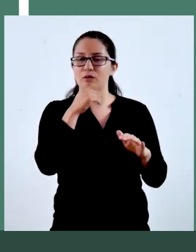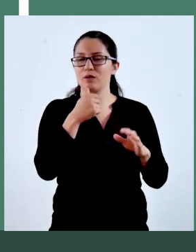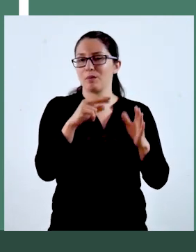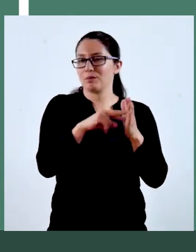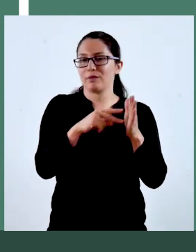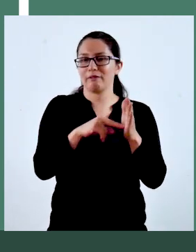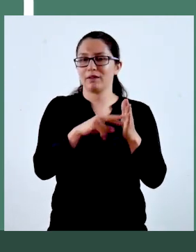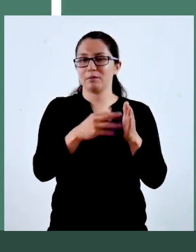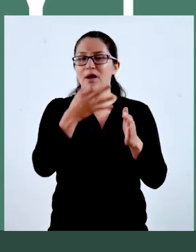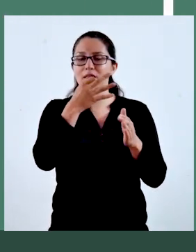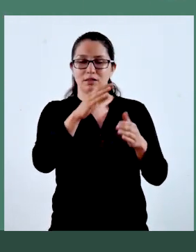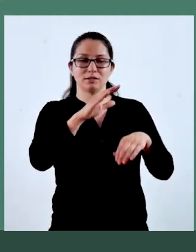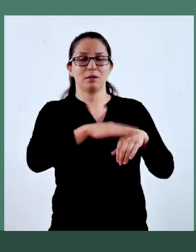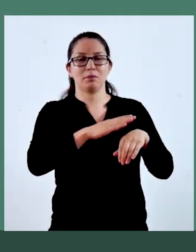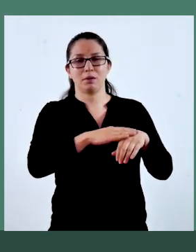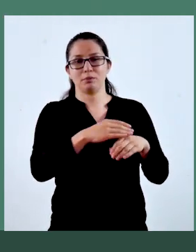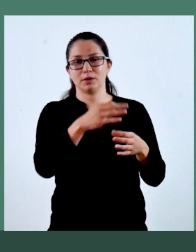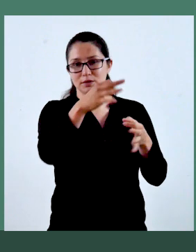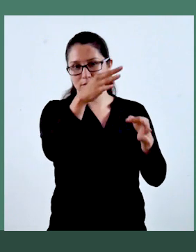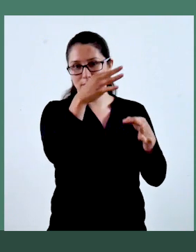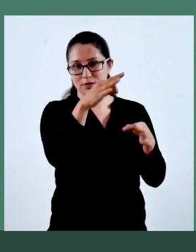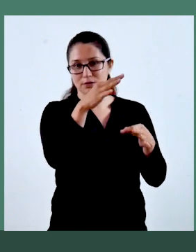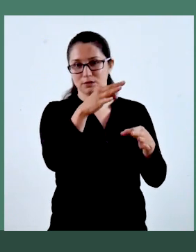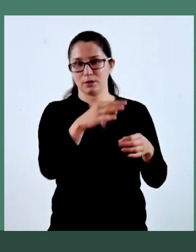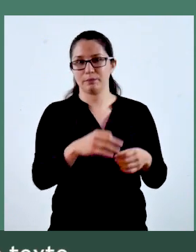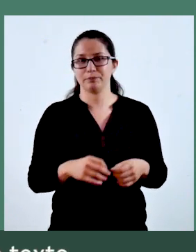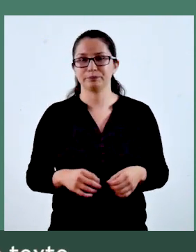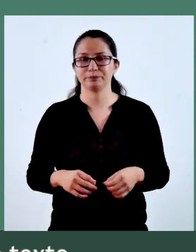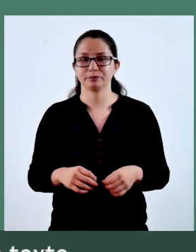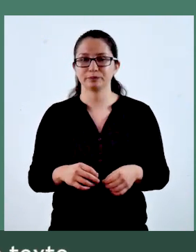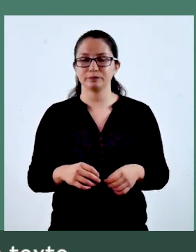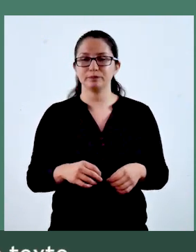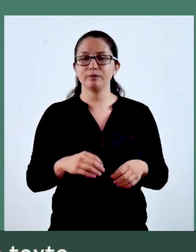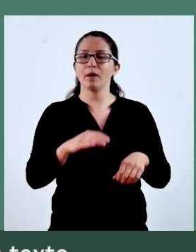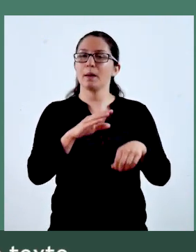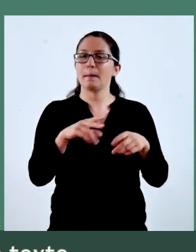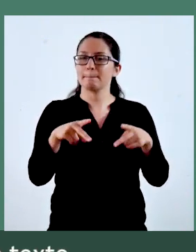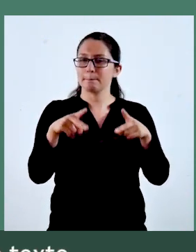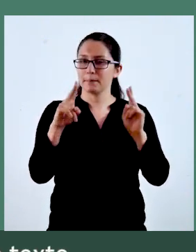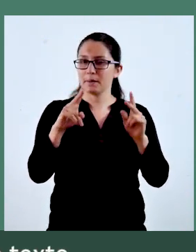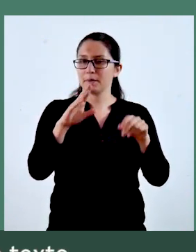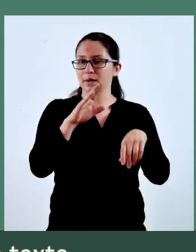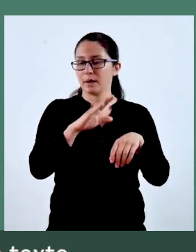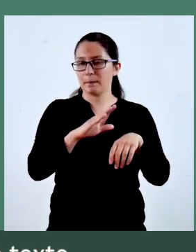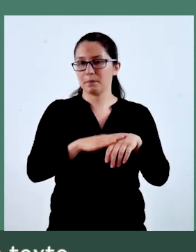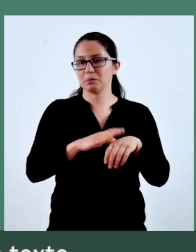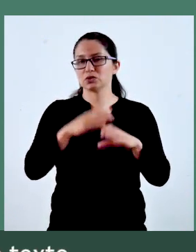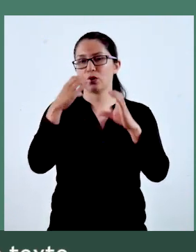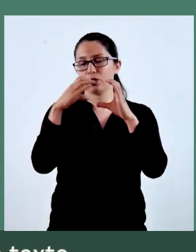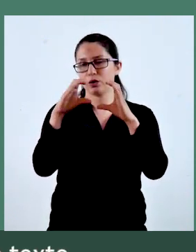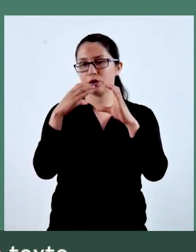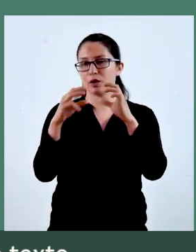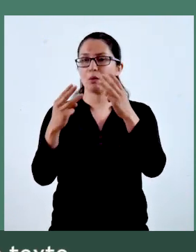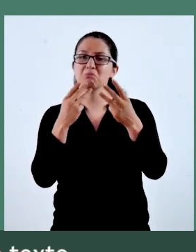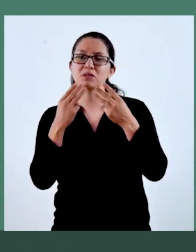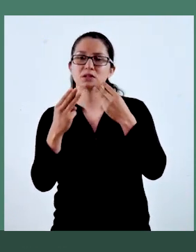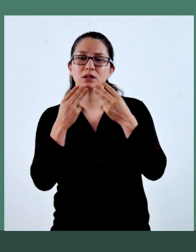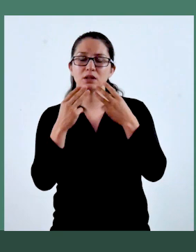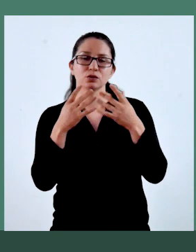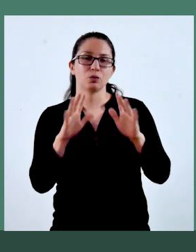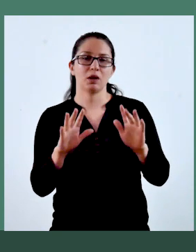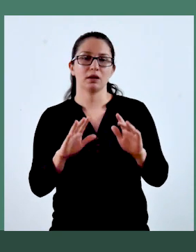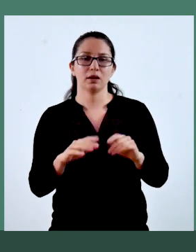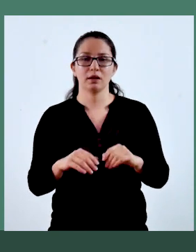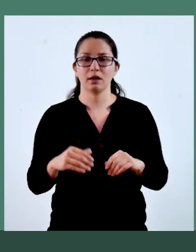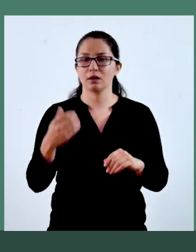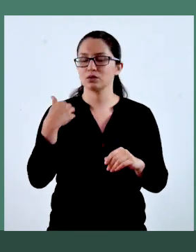licencia y a su contenido. Esta autorización podría estar contenida en un correo electrónico o en un mensaje de texto, y es